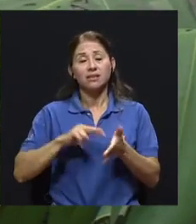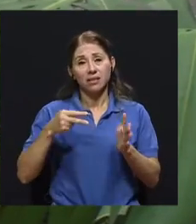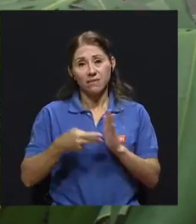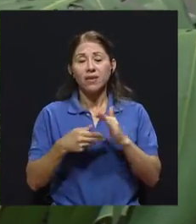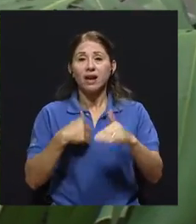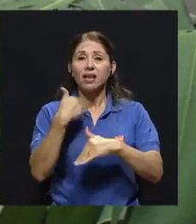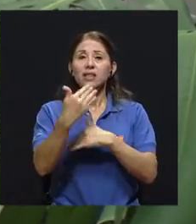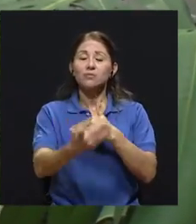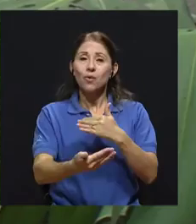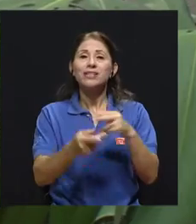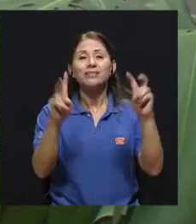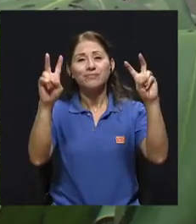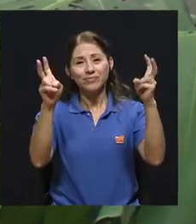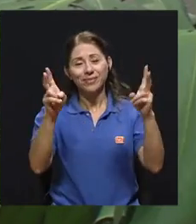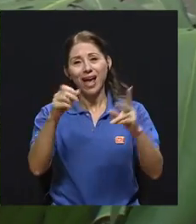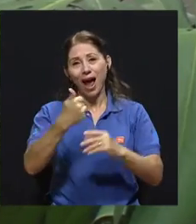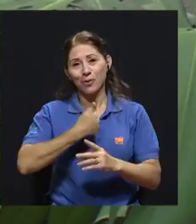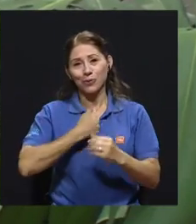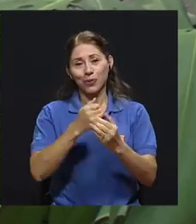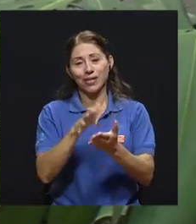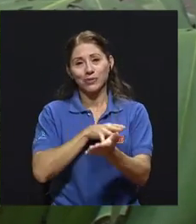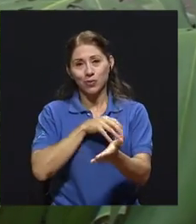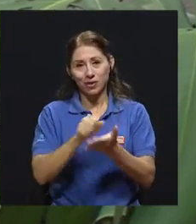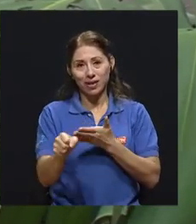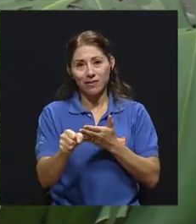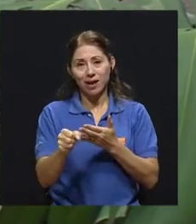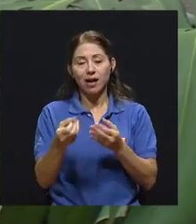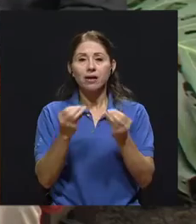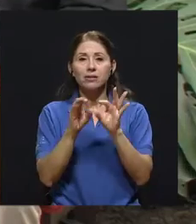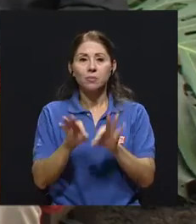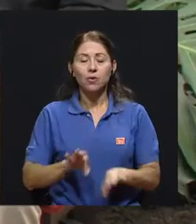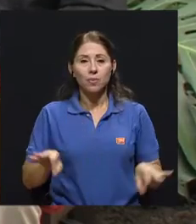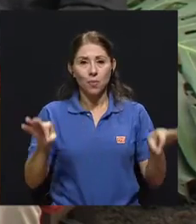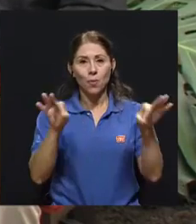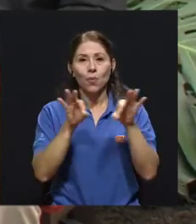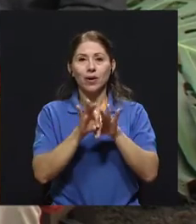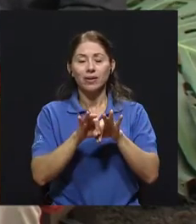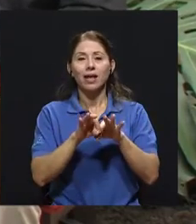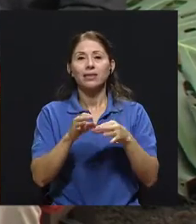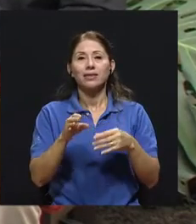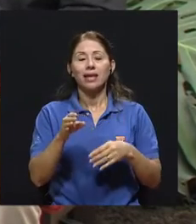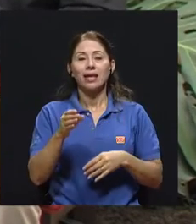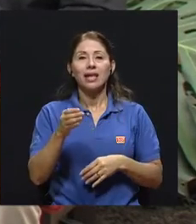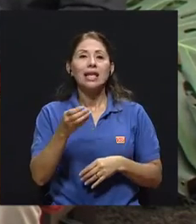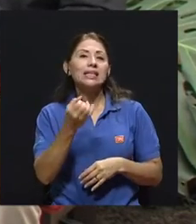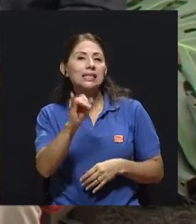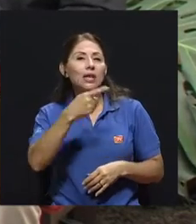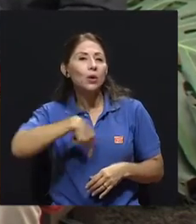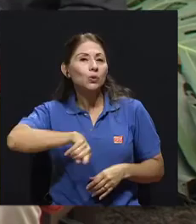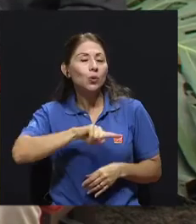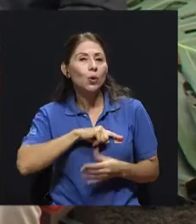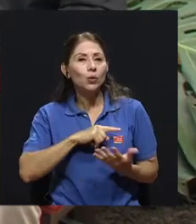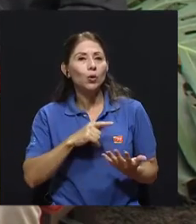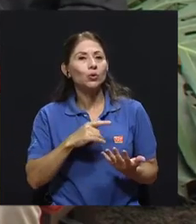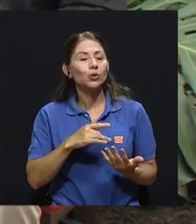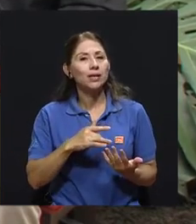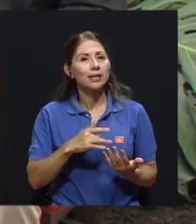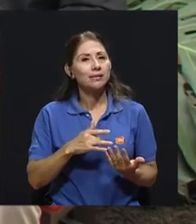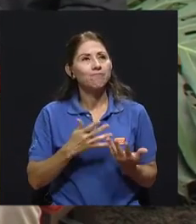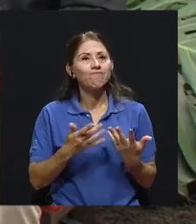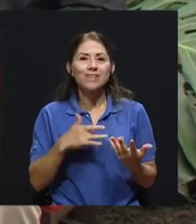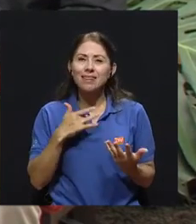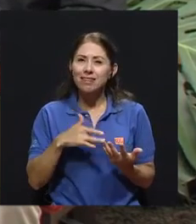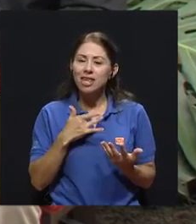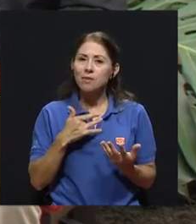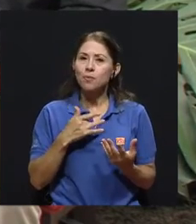caer en una condición esta autodestructiva, ¿no? Entonces, es muy importante que si nosotros sentimos o